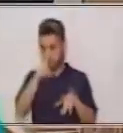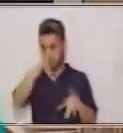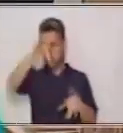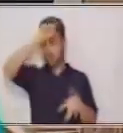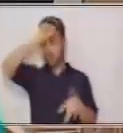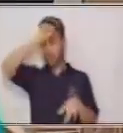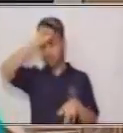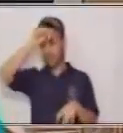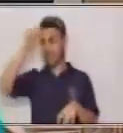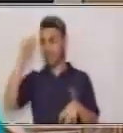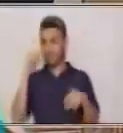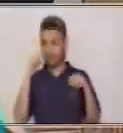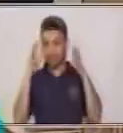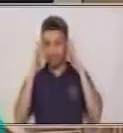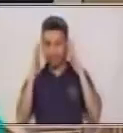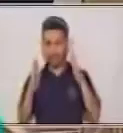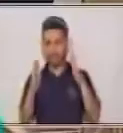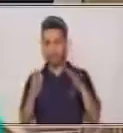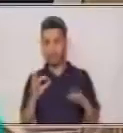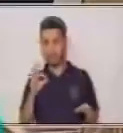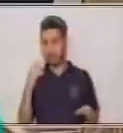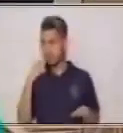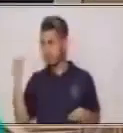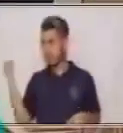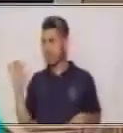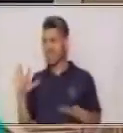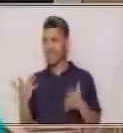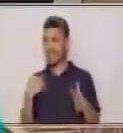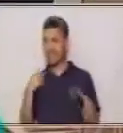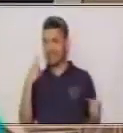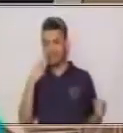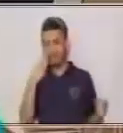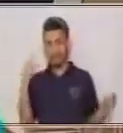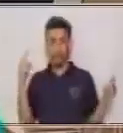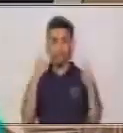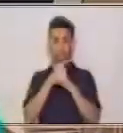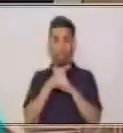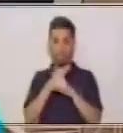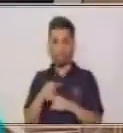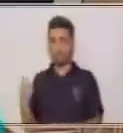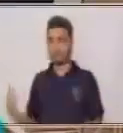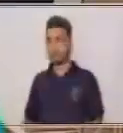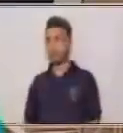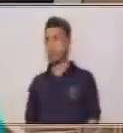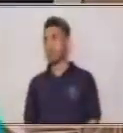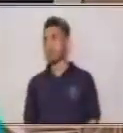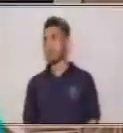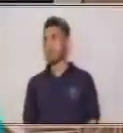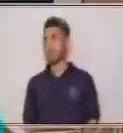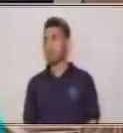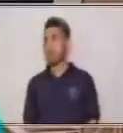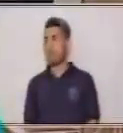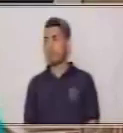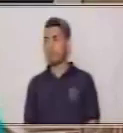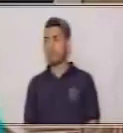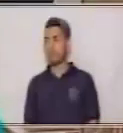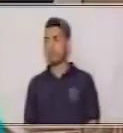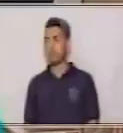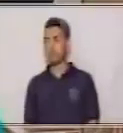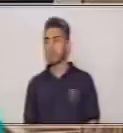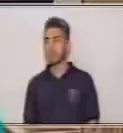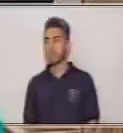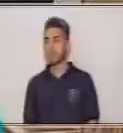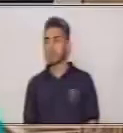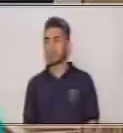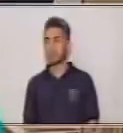están poniendo atención y encuentran cualquier otro error que yo cometa. Recuerden que para eso estamos acá.